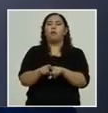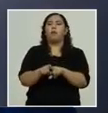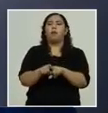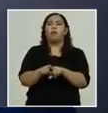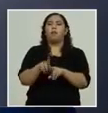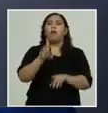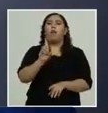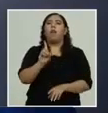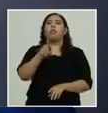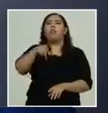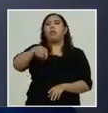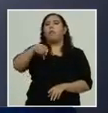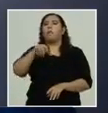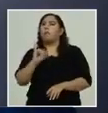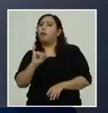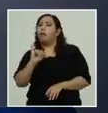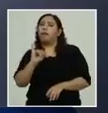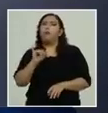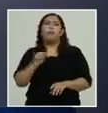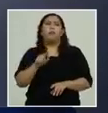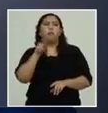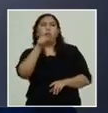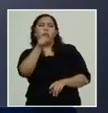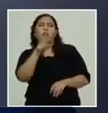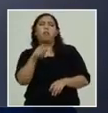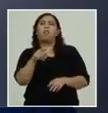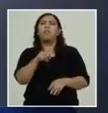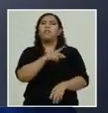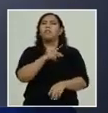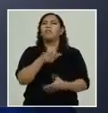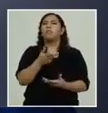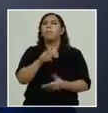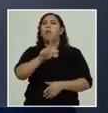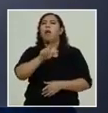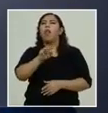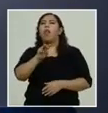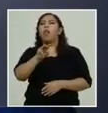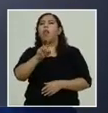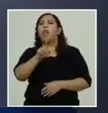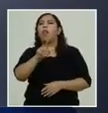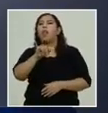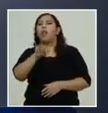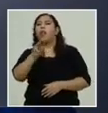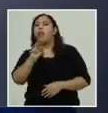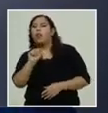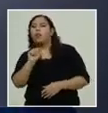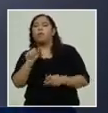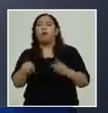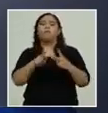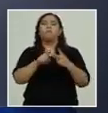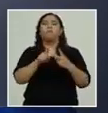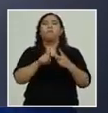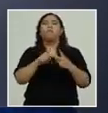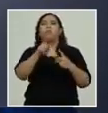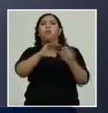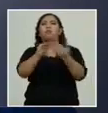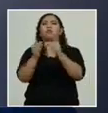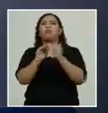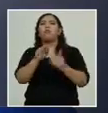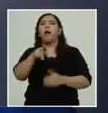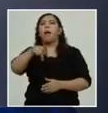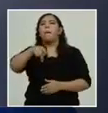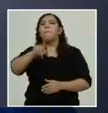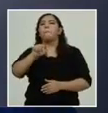de lo que es entre la planeta la Lima y agradecerle a todos los